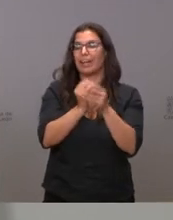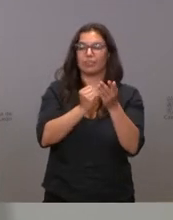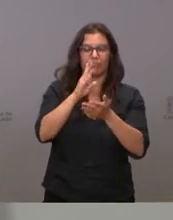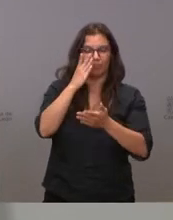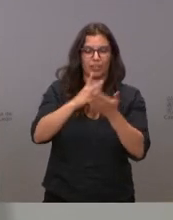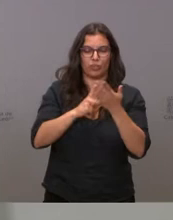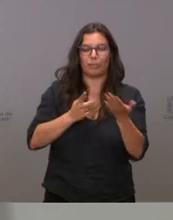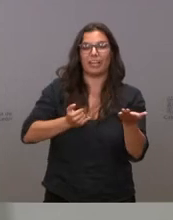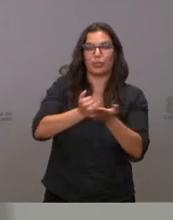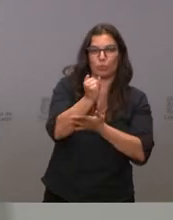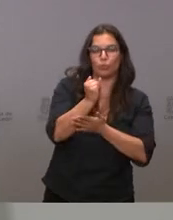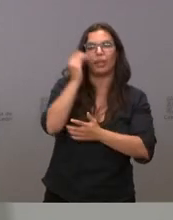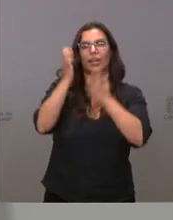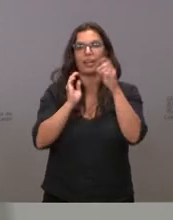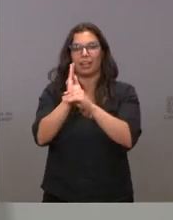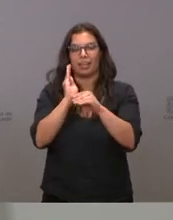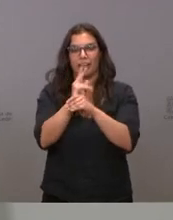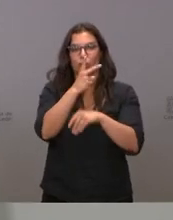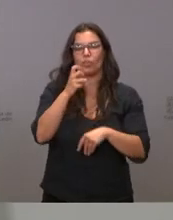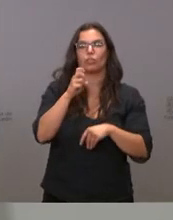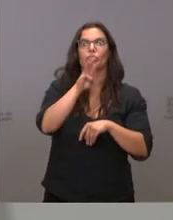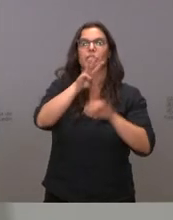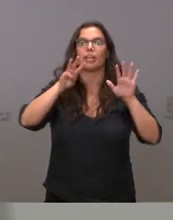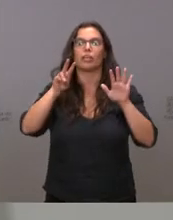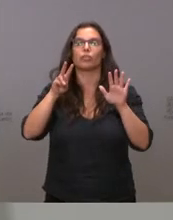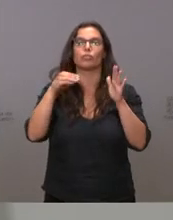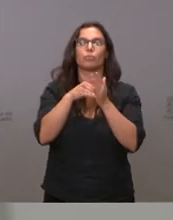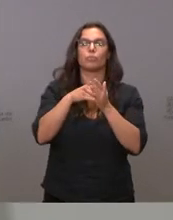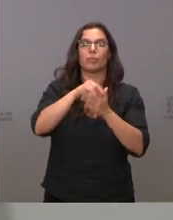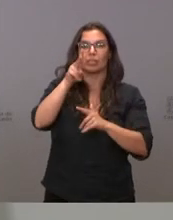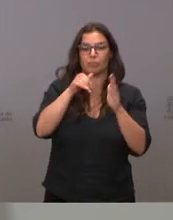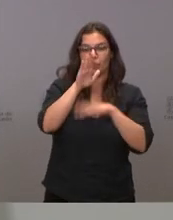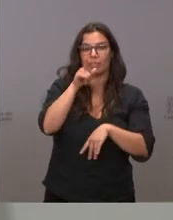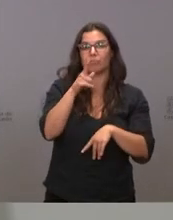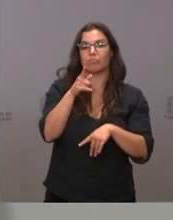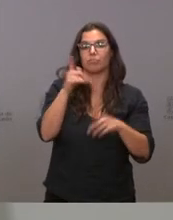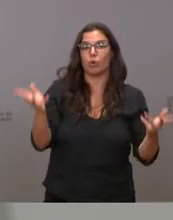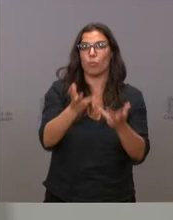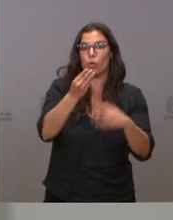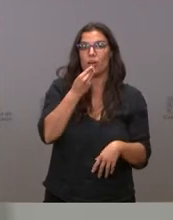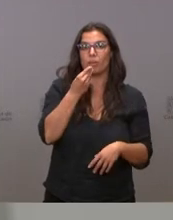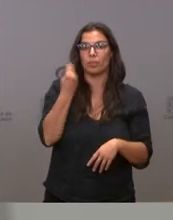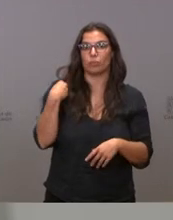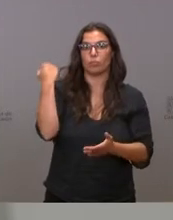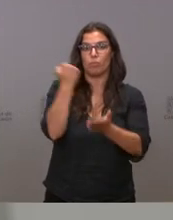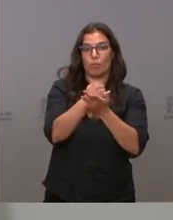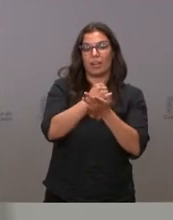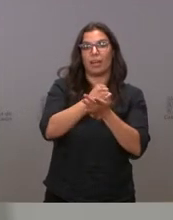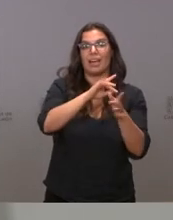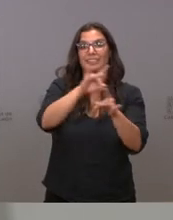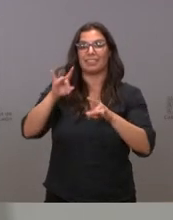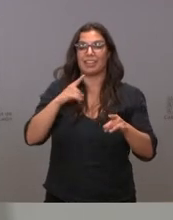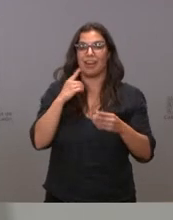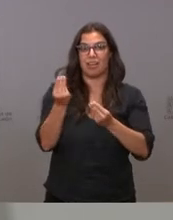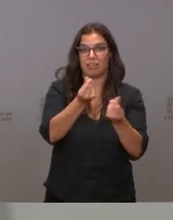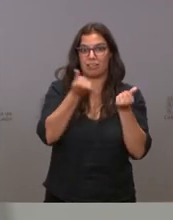.398 euros en la contratación de la promoción de los alimentos amparados por tierra de sabor en los centros de